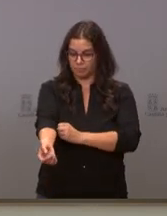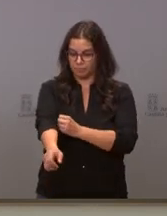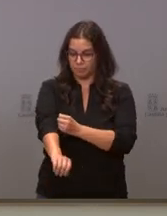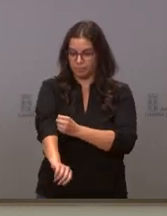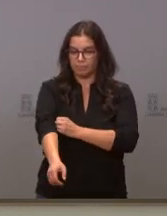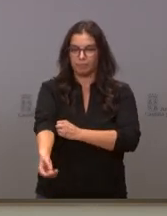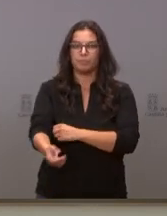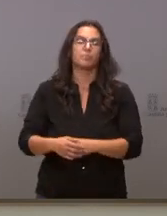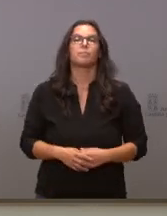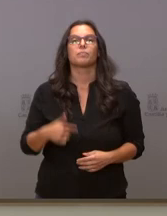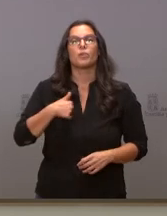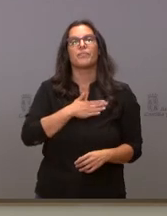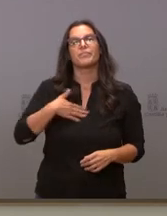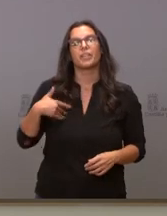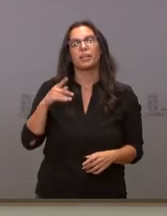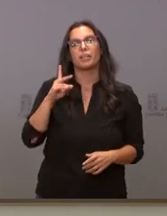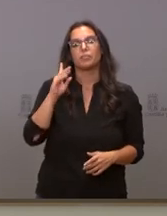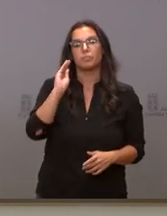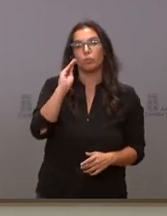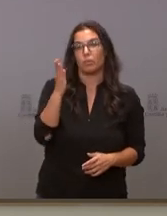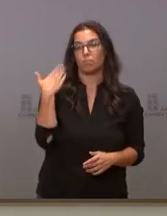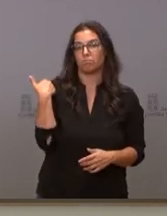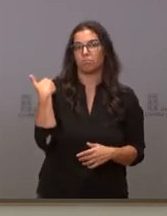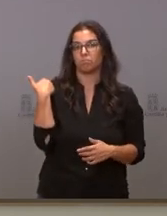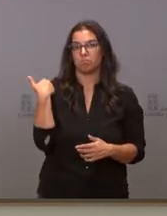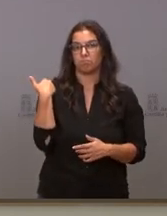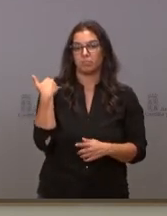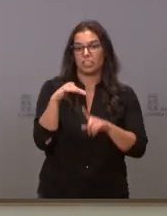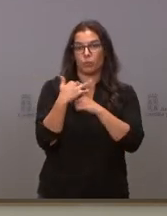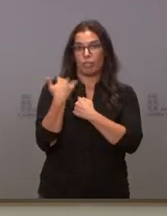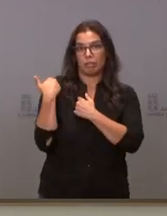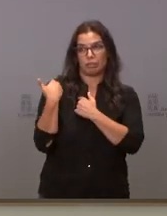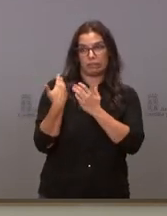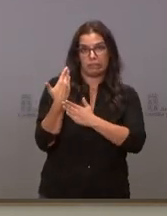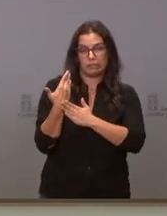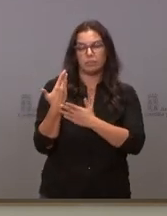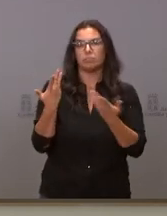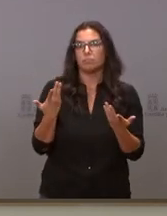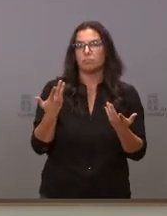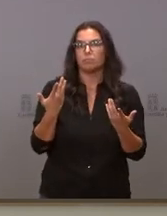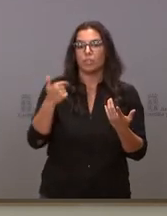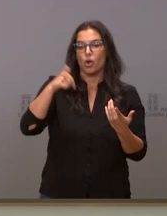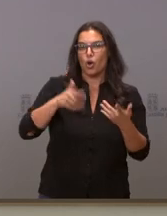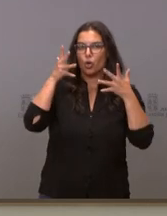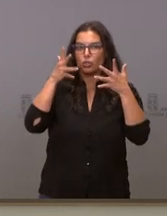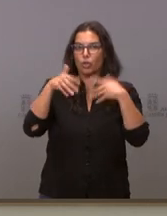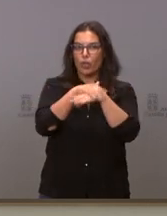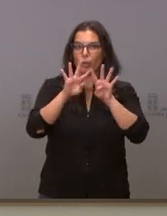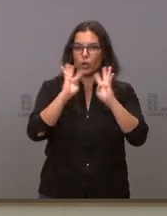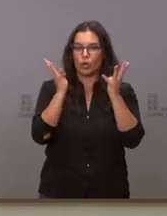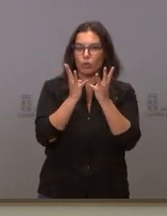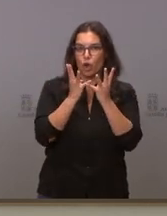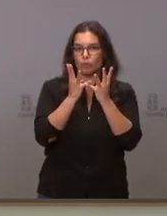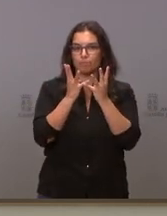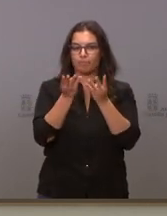Quería preguntarle, después de lo ocurrido en las últimas horas, ¿cómo ha sido la reunión del Consejo de Gobierno? ¿En qué tono